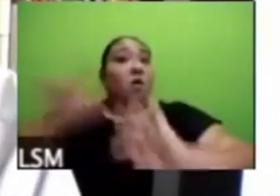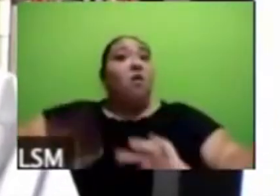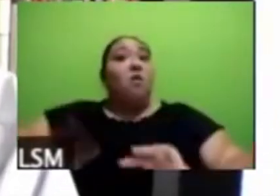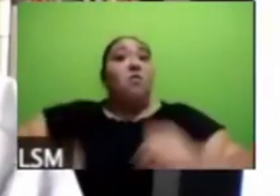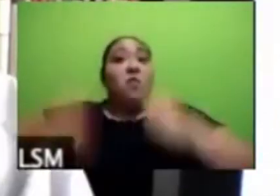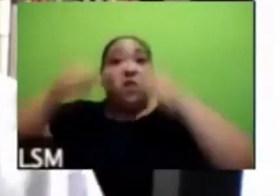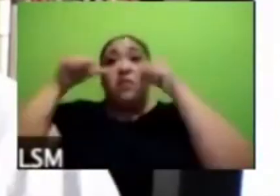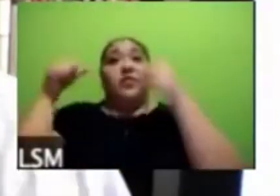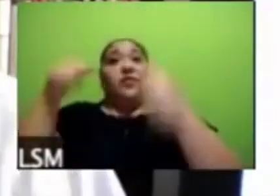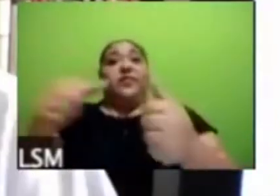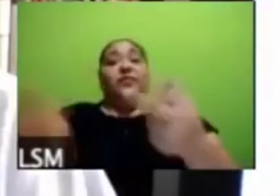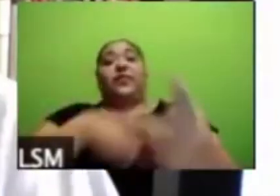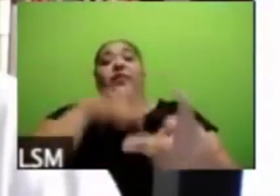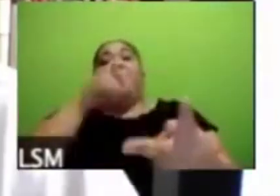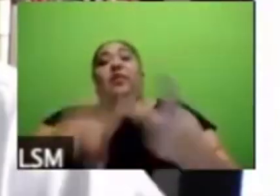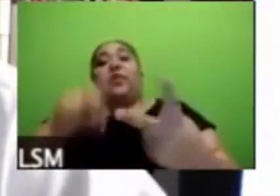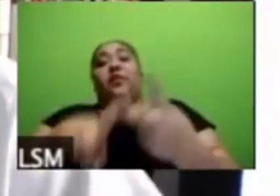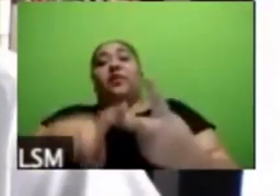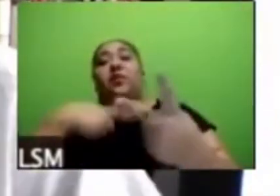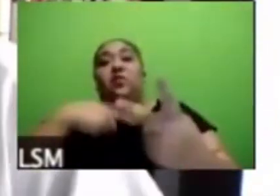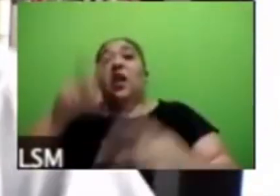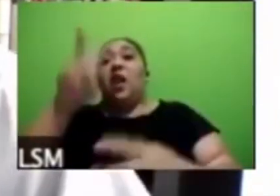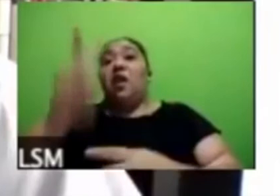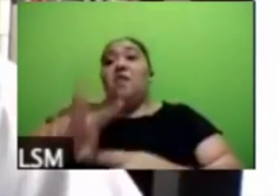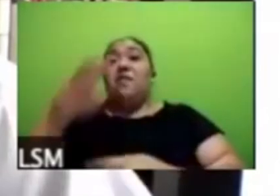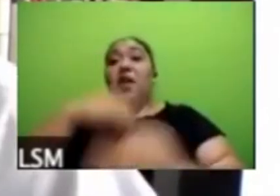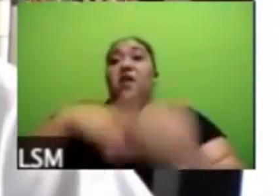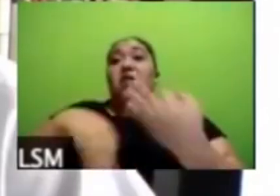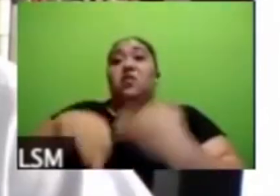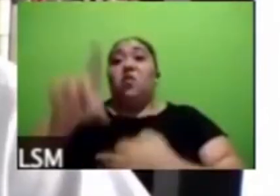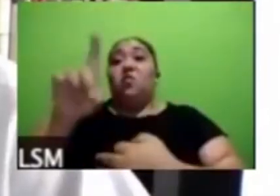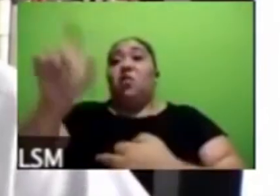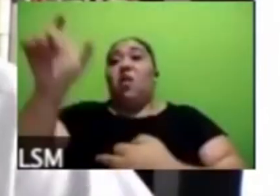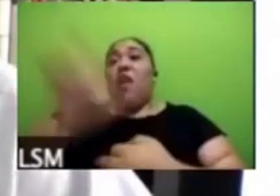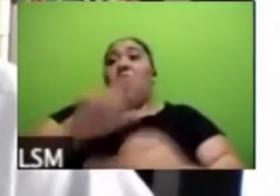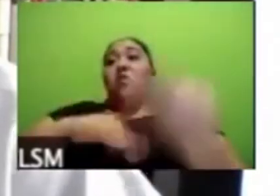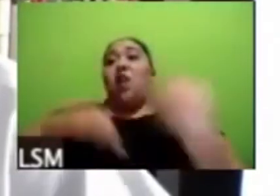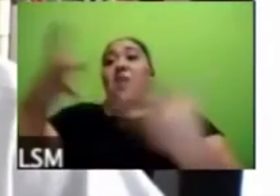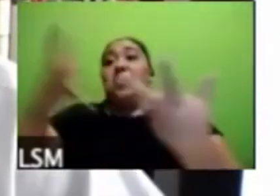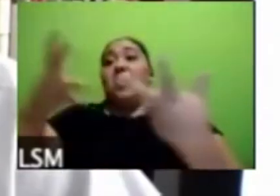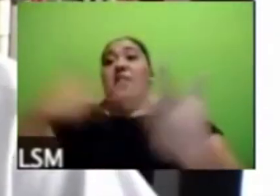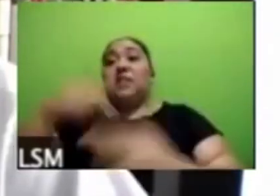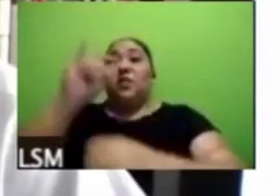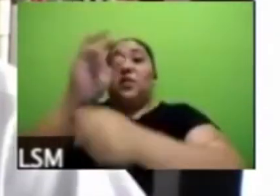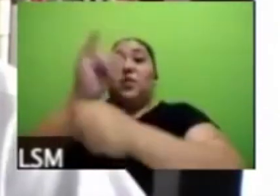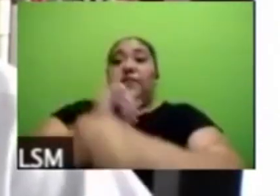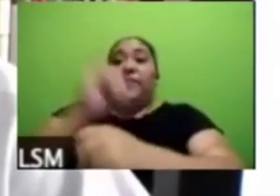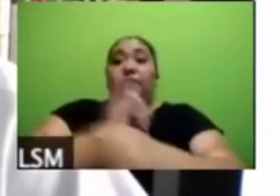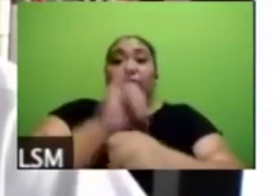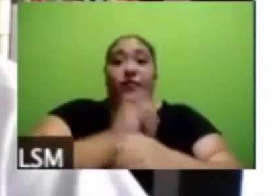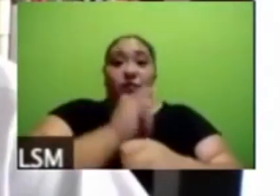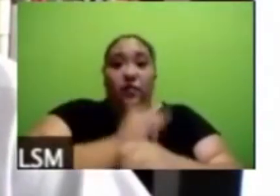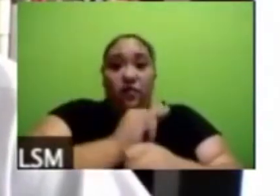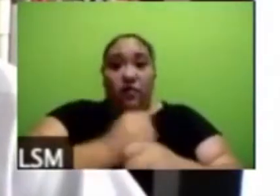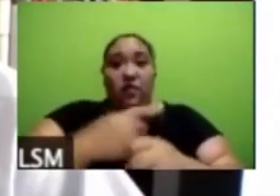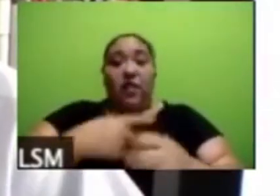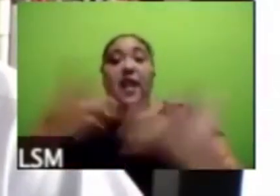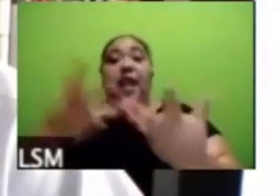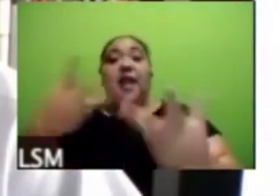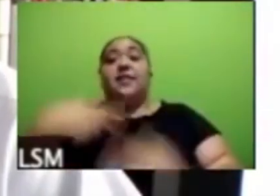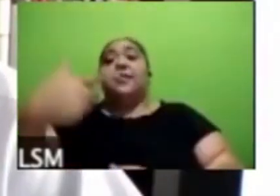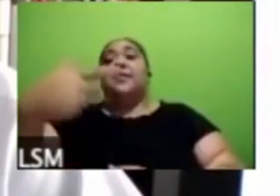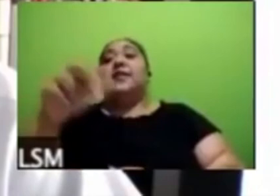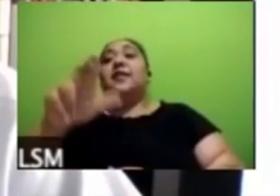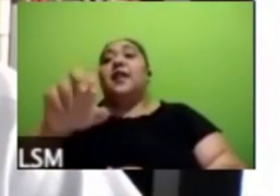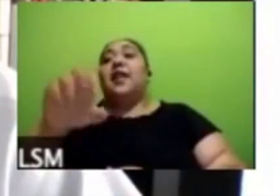coincido con los diagnósticos que comenta Graciela lo estamos viendo en nuestras encuestas que el tema de la